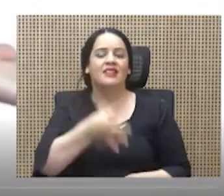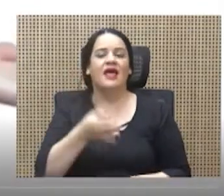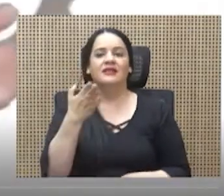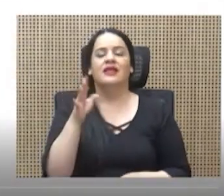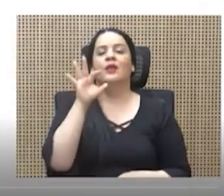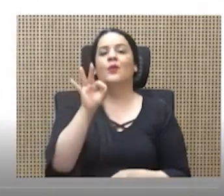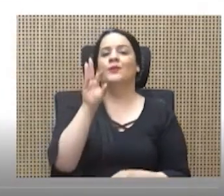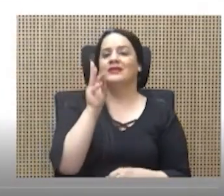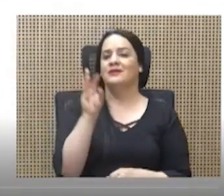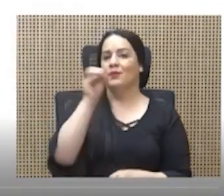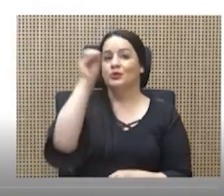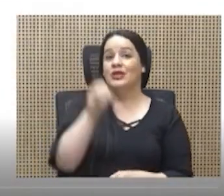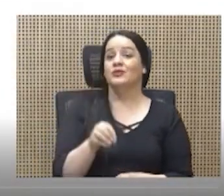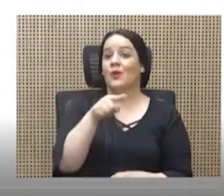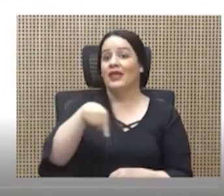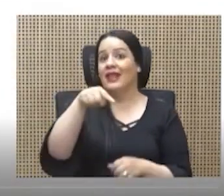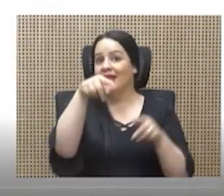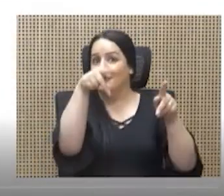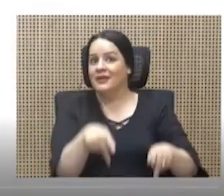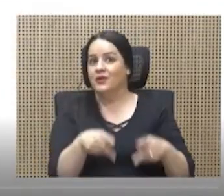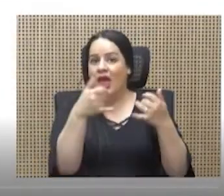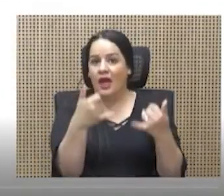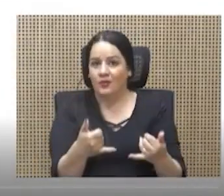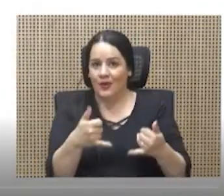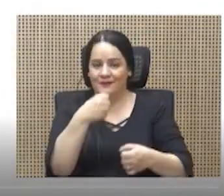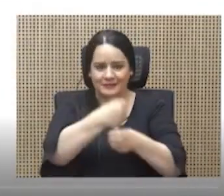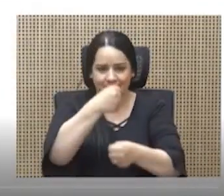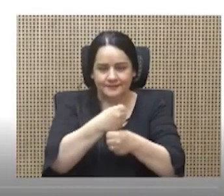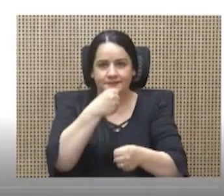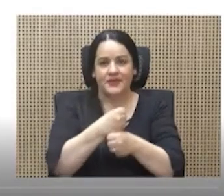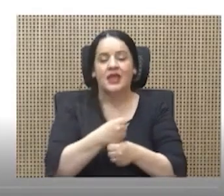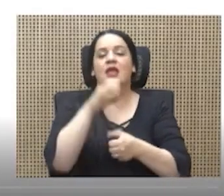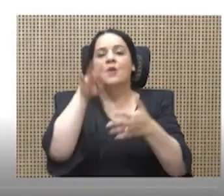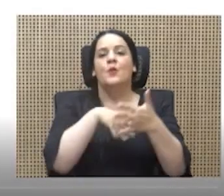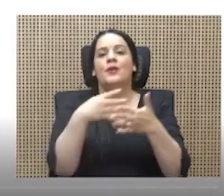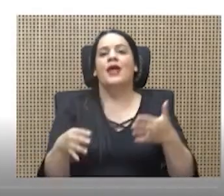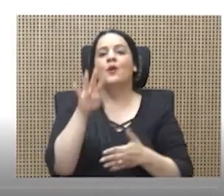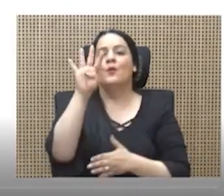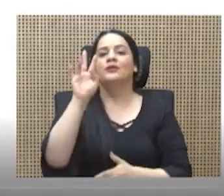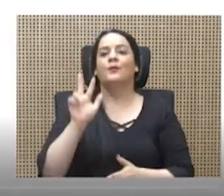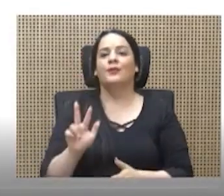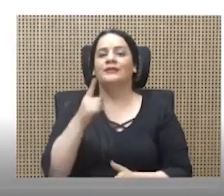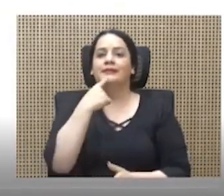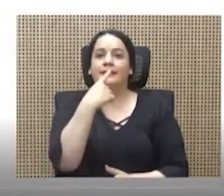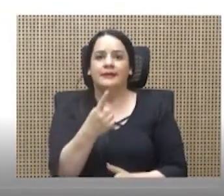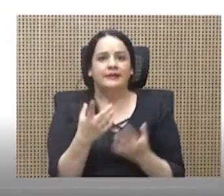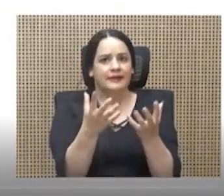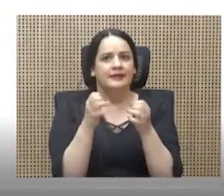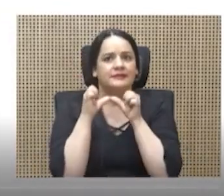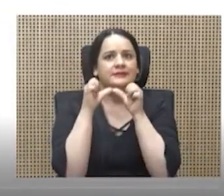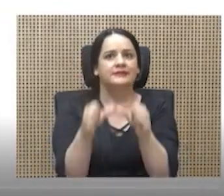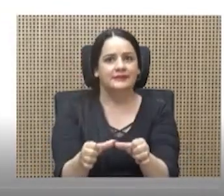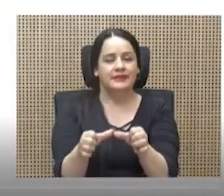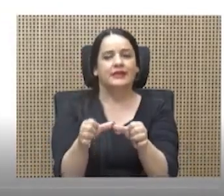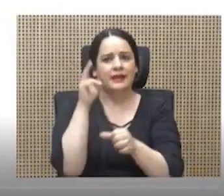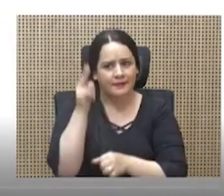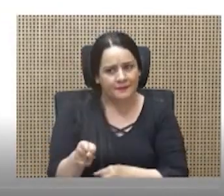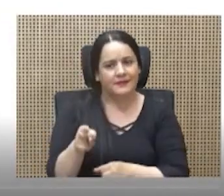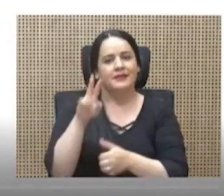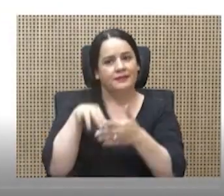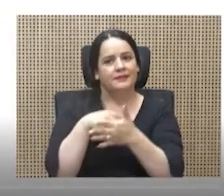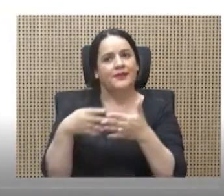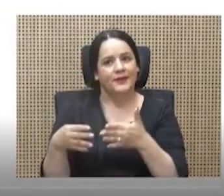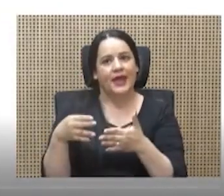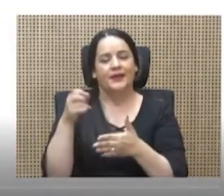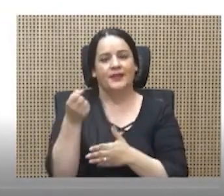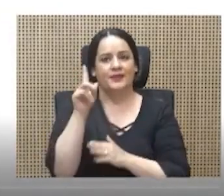96% de las personas que actualmente trabajan en jornada 4x3 indican que quieren seguir trabajando en esta modalidad. Entre